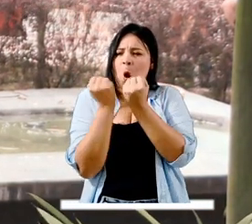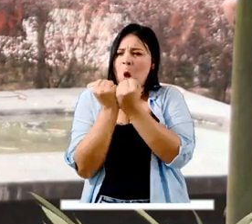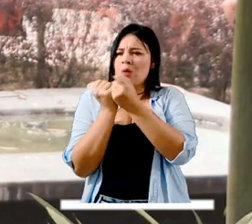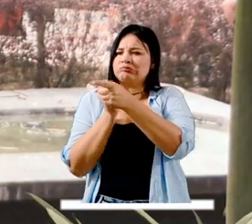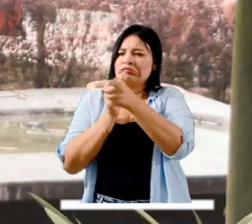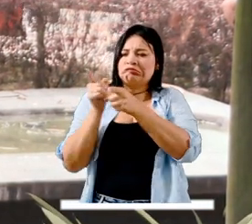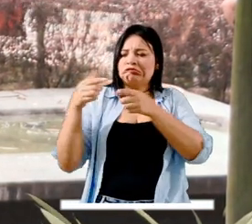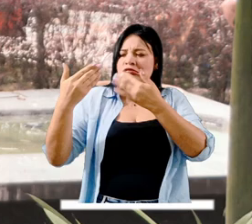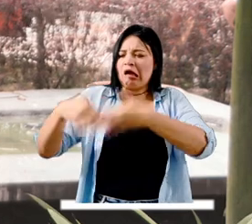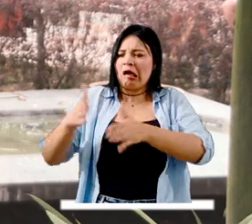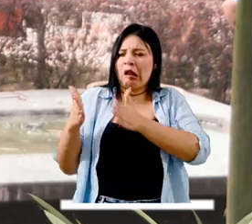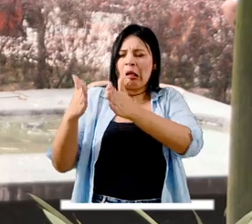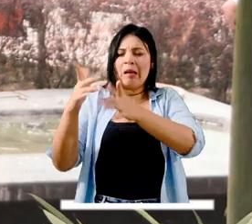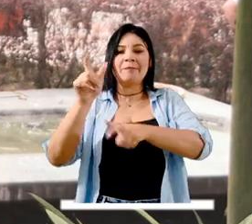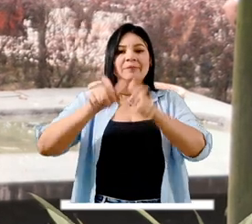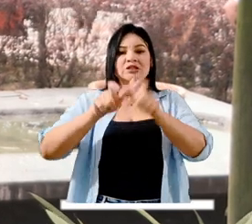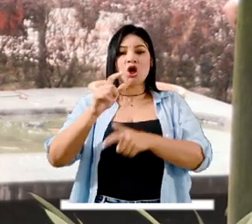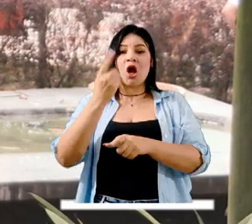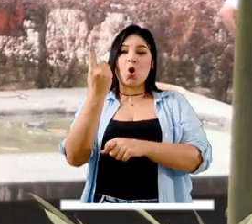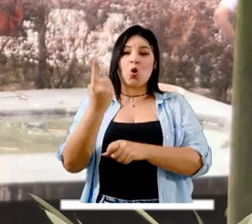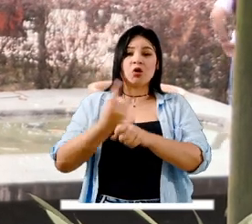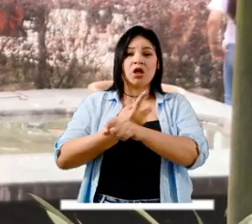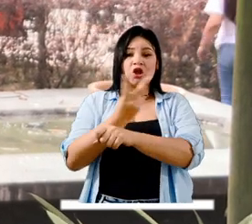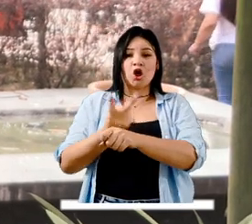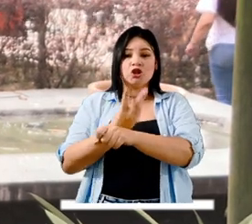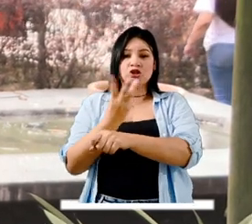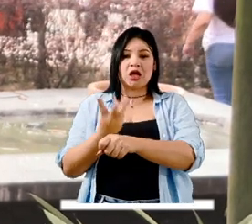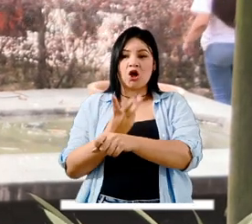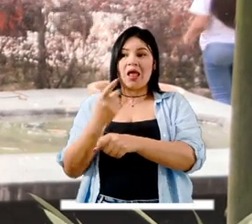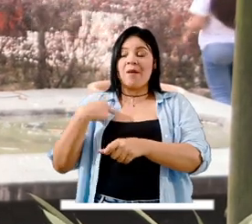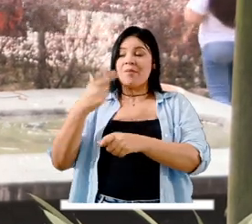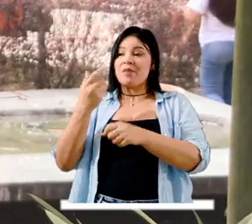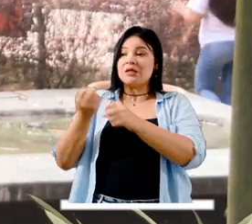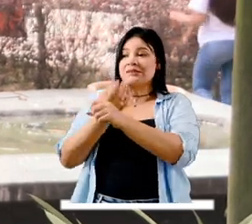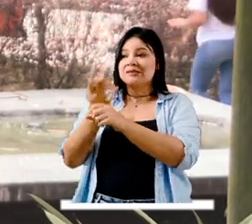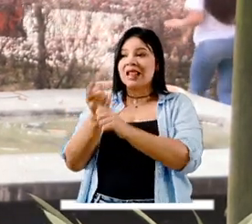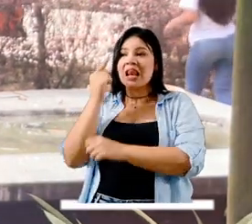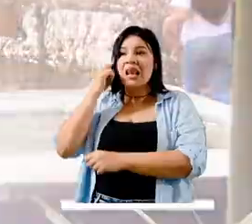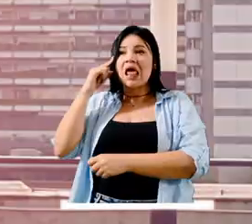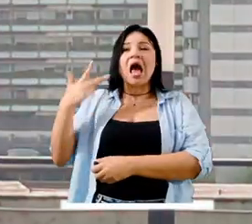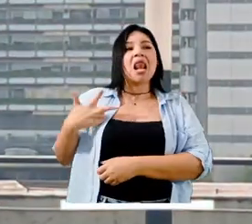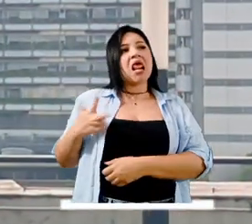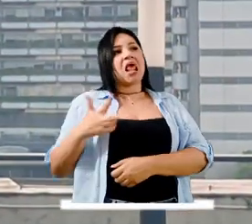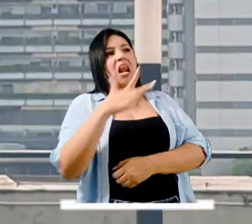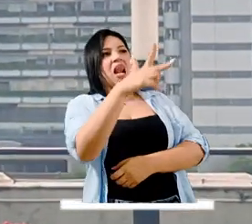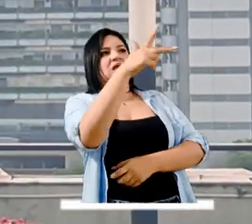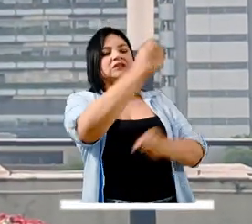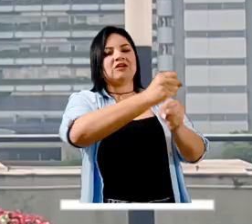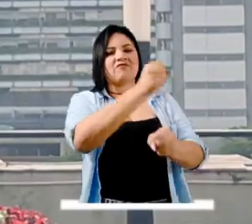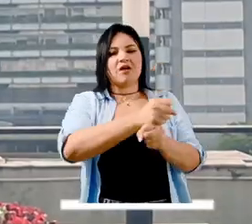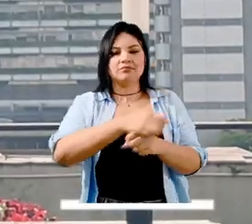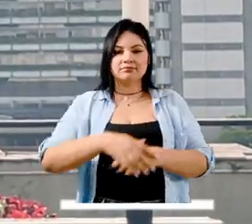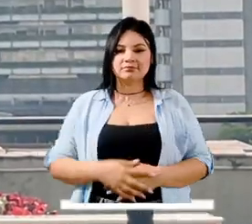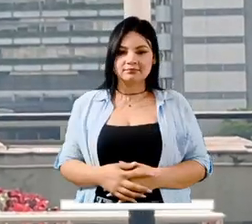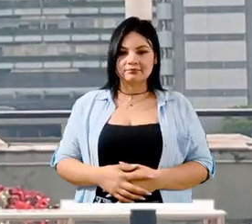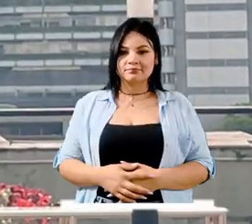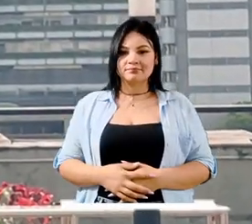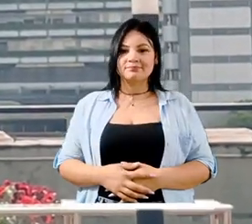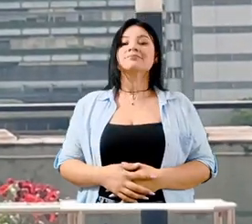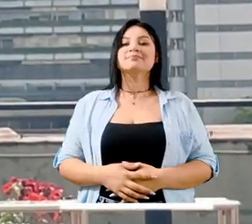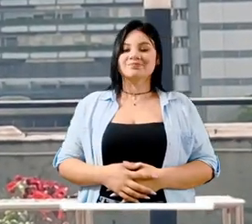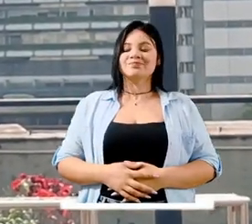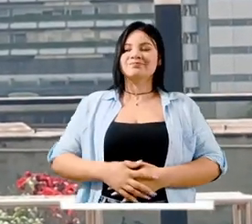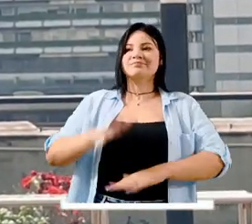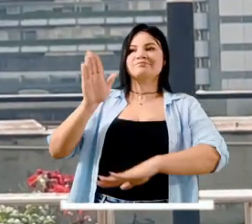las personas se gastan hasta dos y tres horas para poder viajar desde San Antonio de Prado a sus trabajos Esto va ligado además a la exigencia que hemos